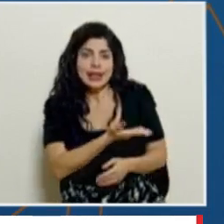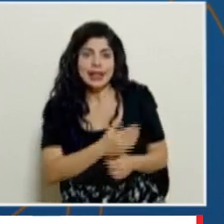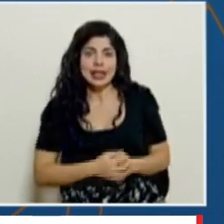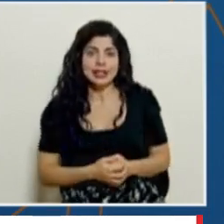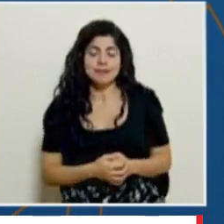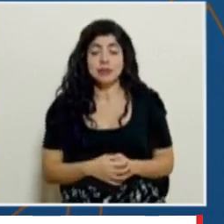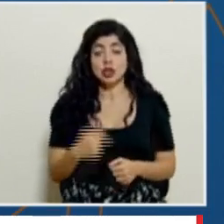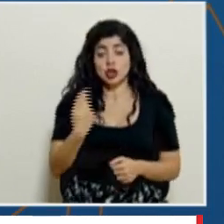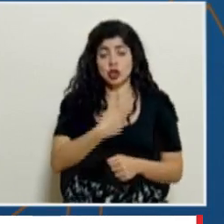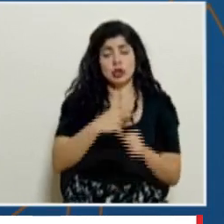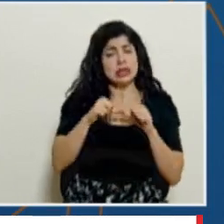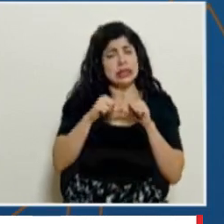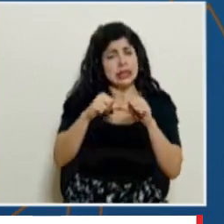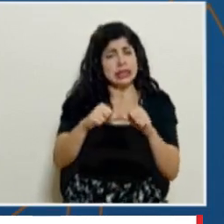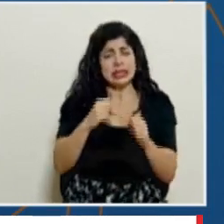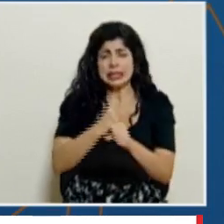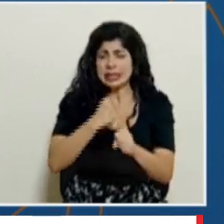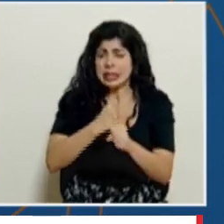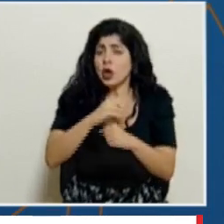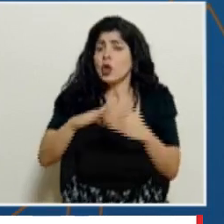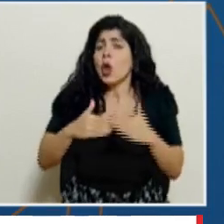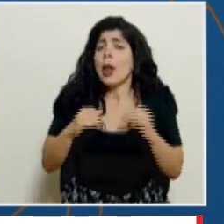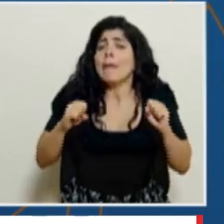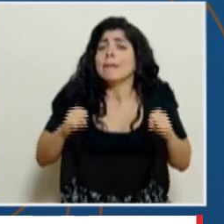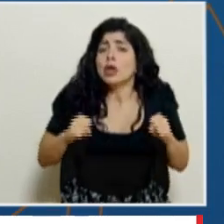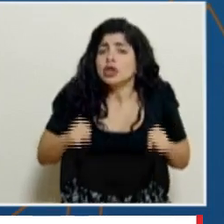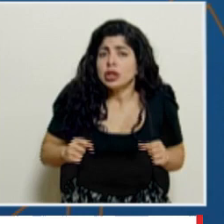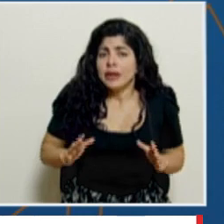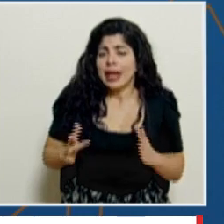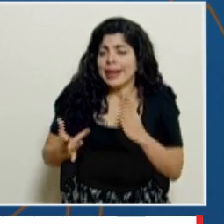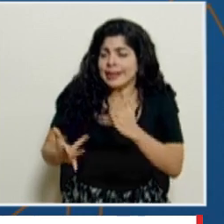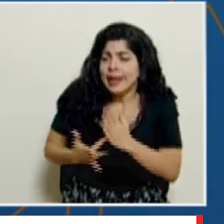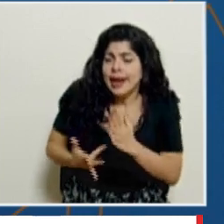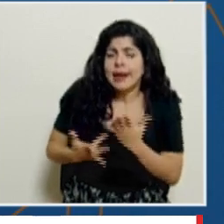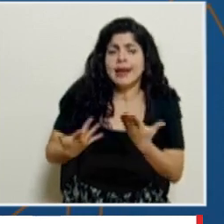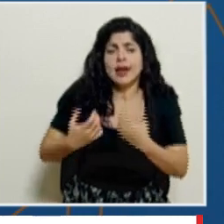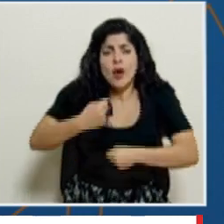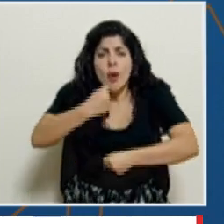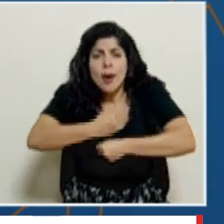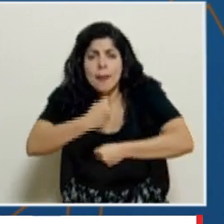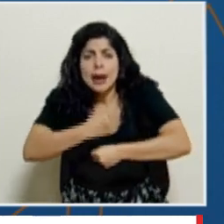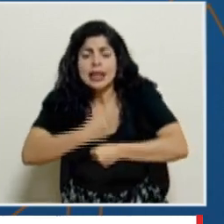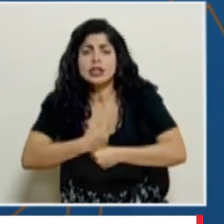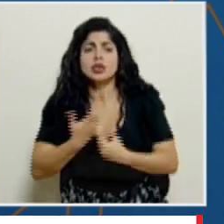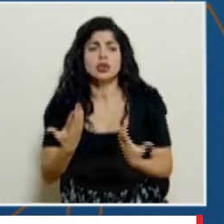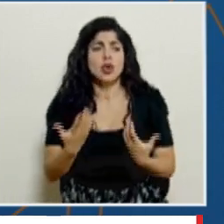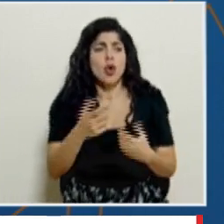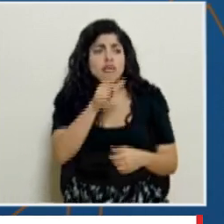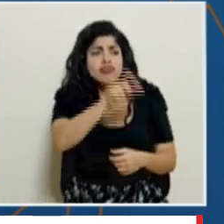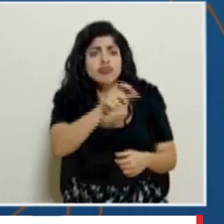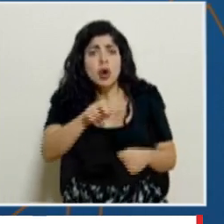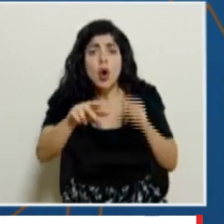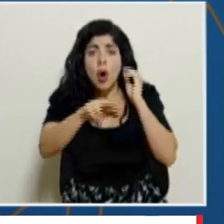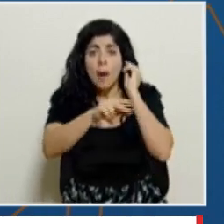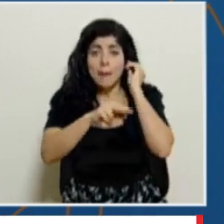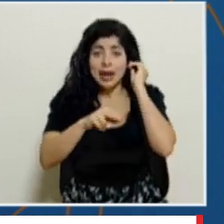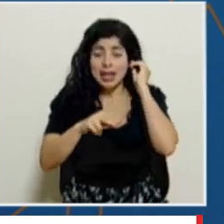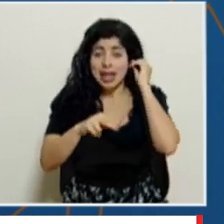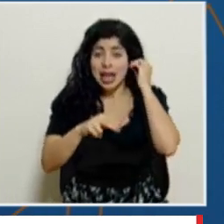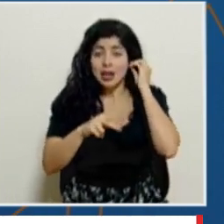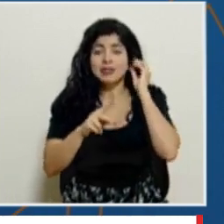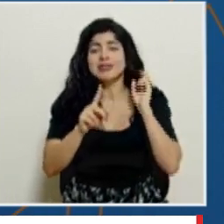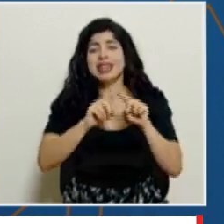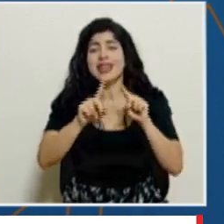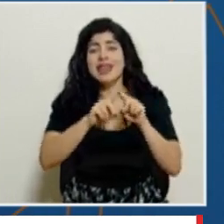Nosotros vamos a seguir haciendo todo lo posible desde el punto de vista técnico, desde el punto de vista operativo. Los compañeros y compañeras de cada